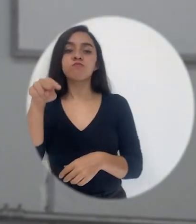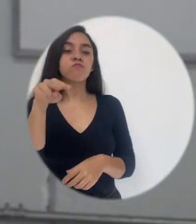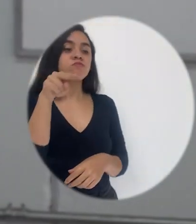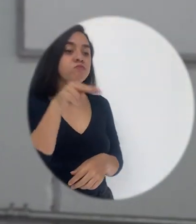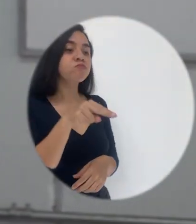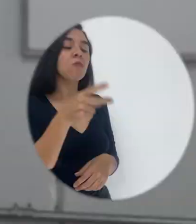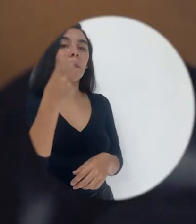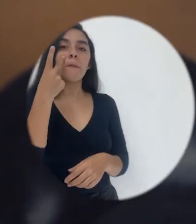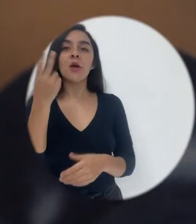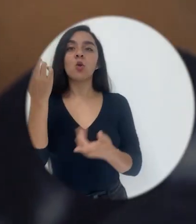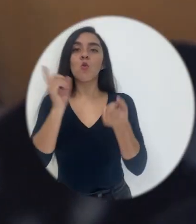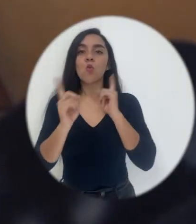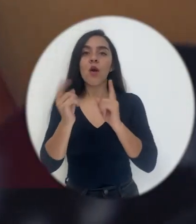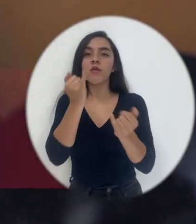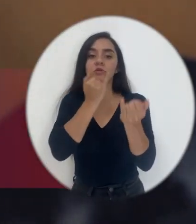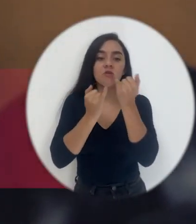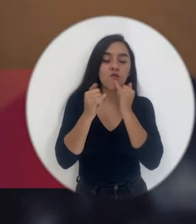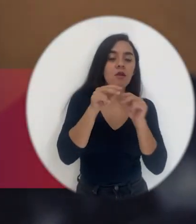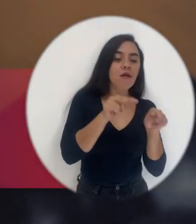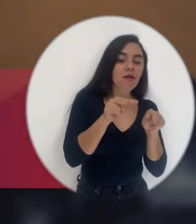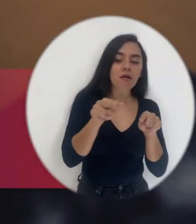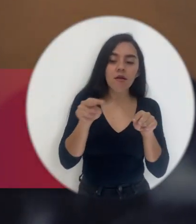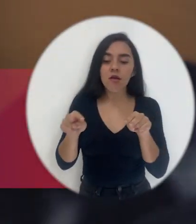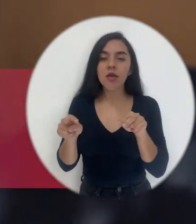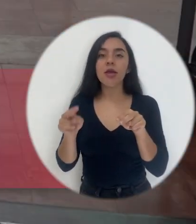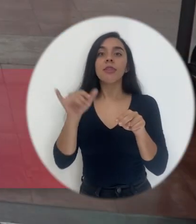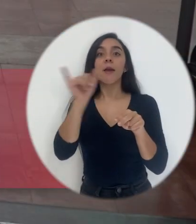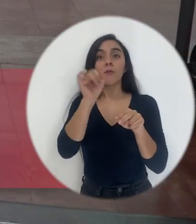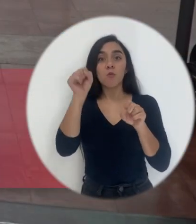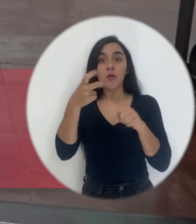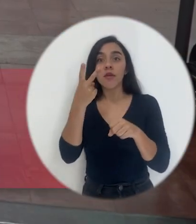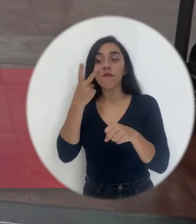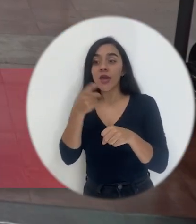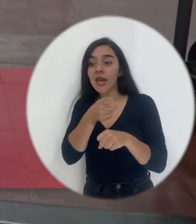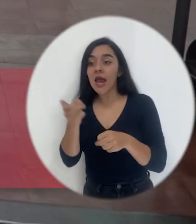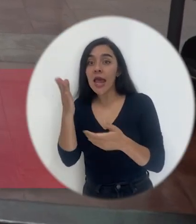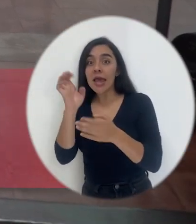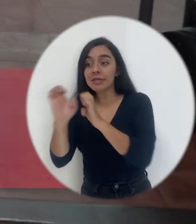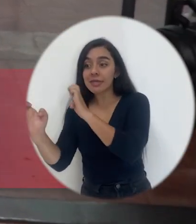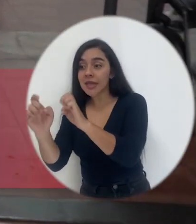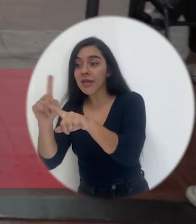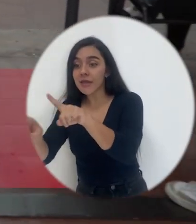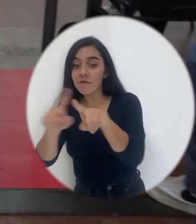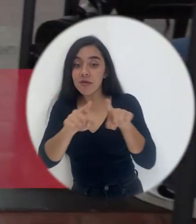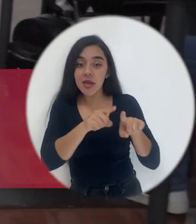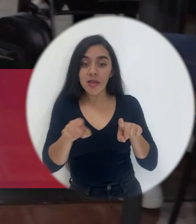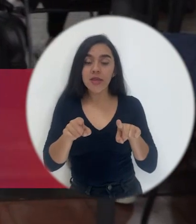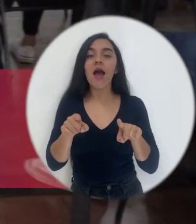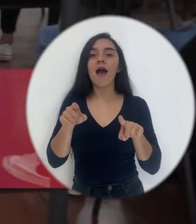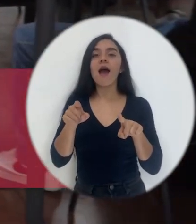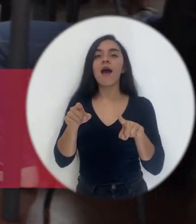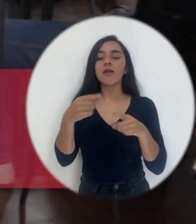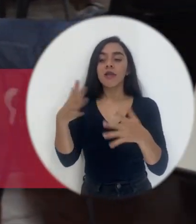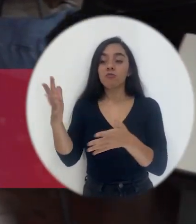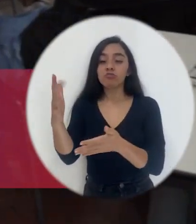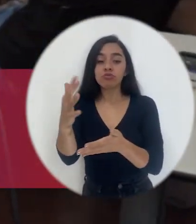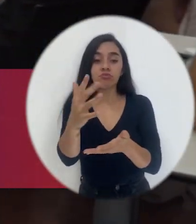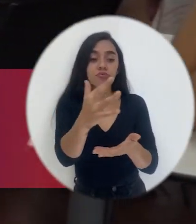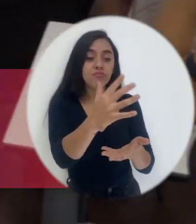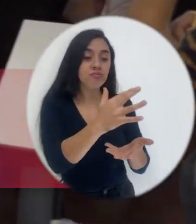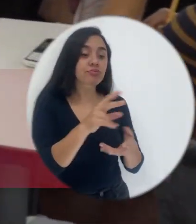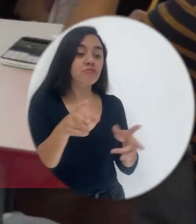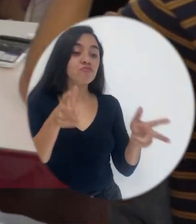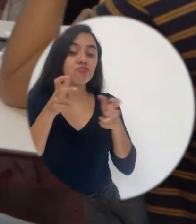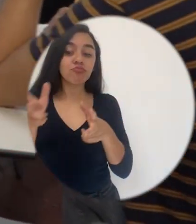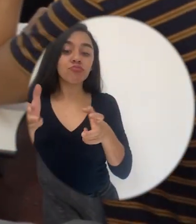errores, puede ver diferentes tipos de estrategias para resolver un problema. Entonces, hace un cierre aprovechándose del